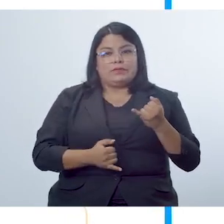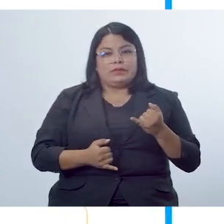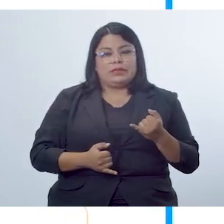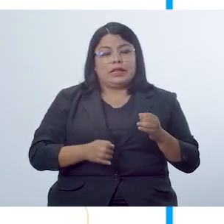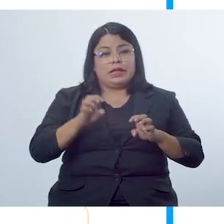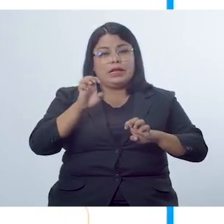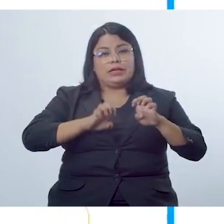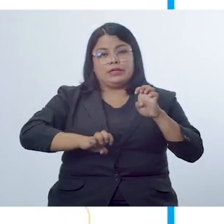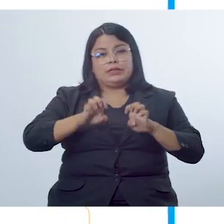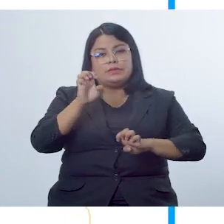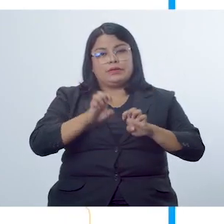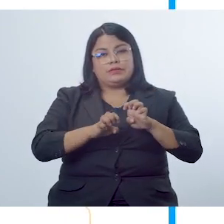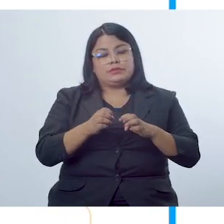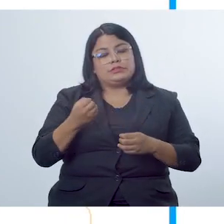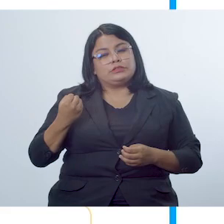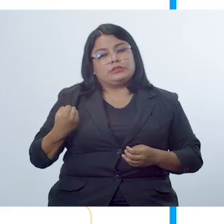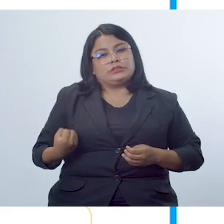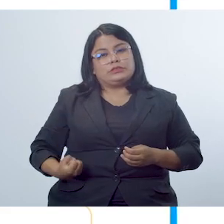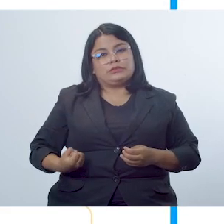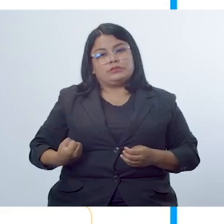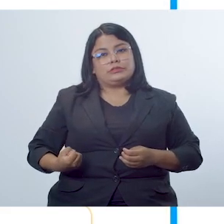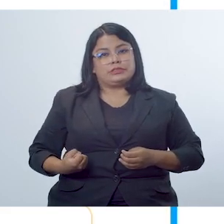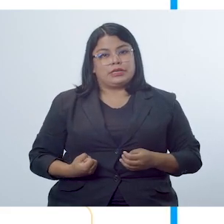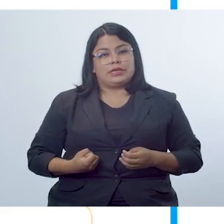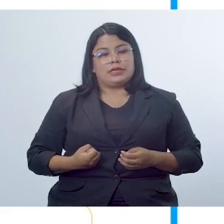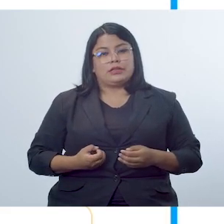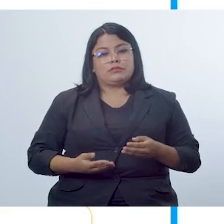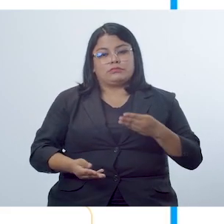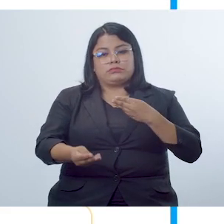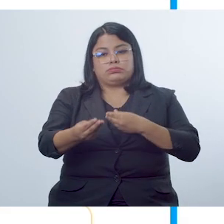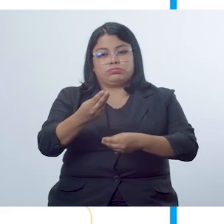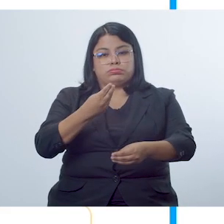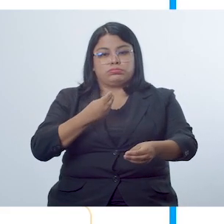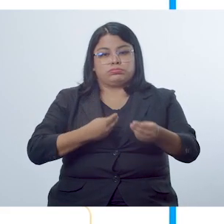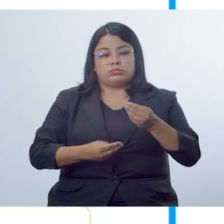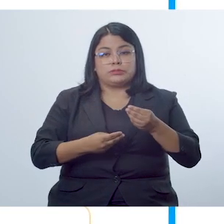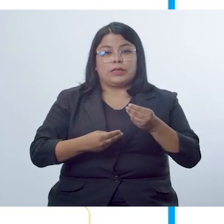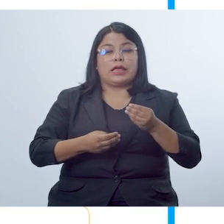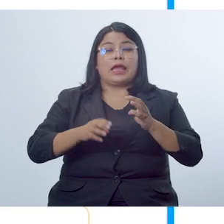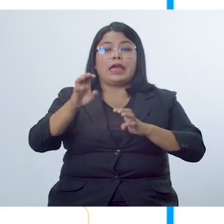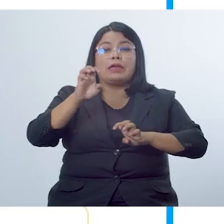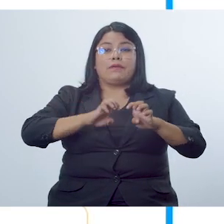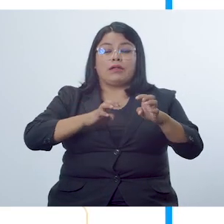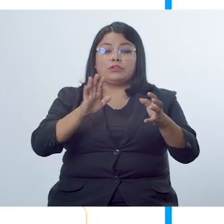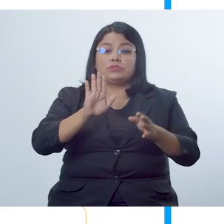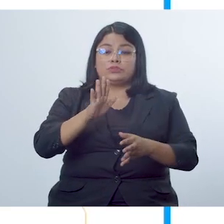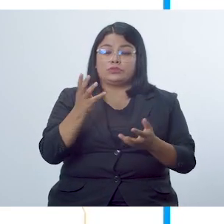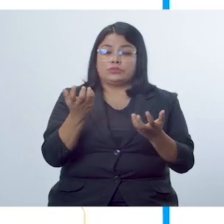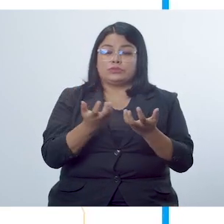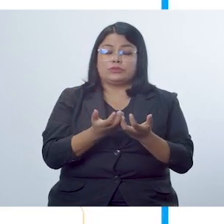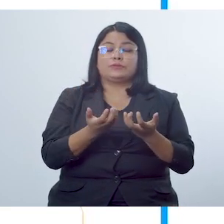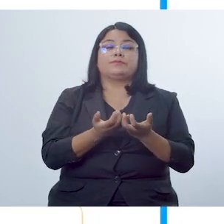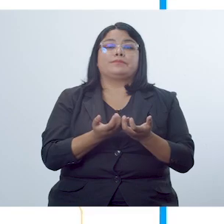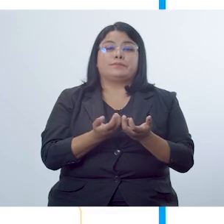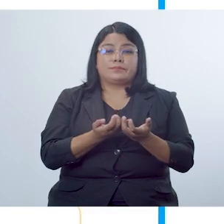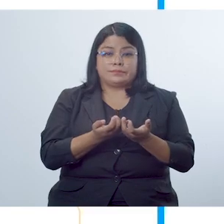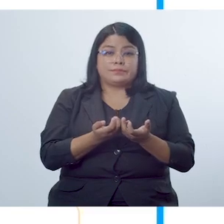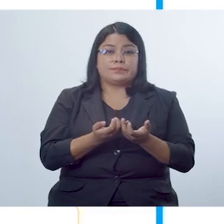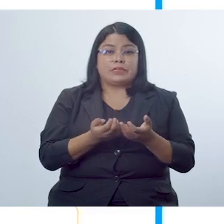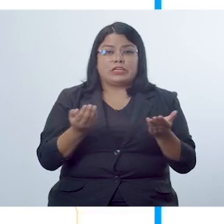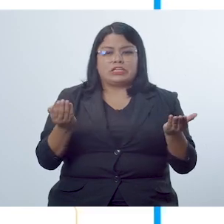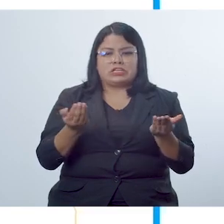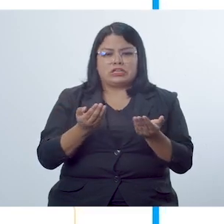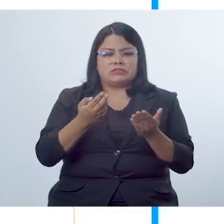finalizar la evaluación el estudiantado debe intercambiar sus valoraciones con su compañera o compañero